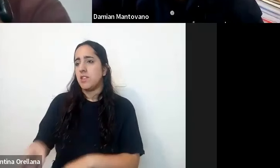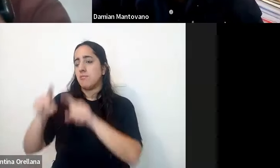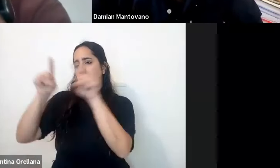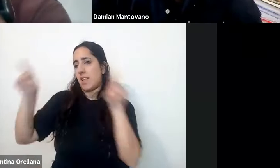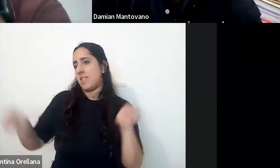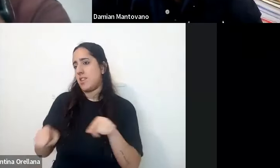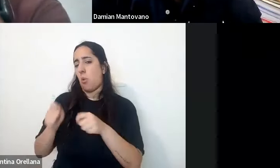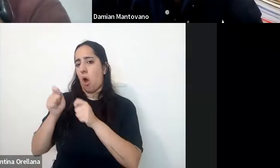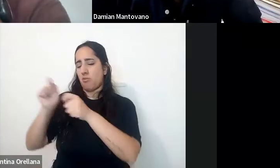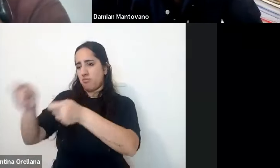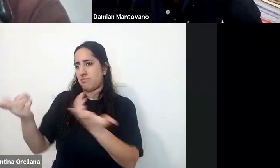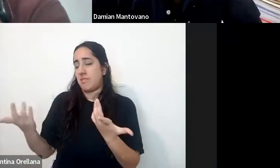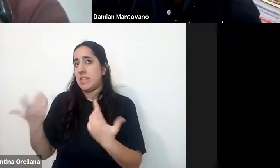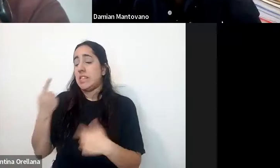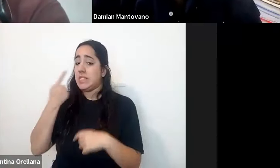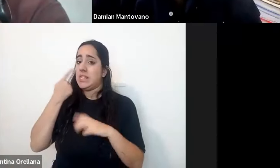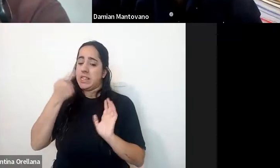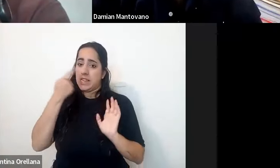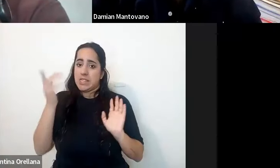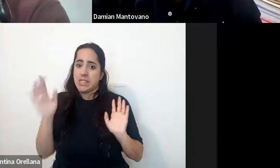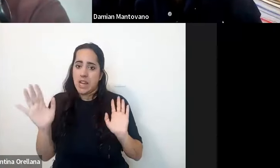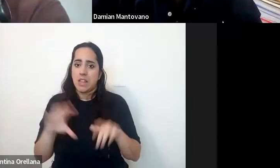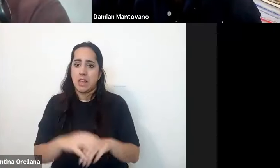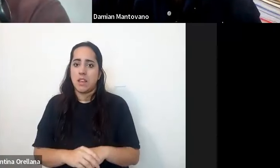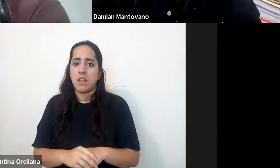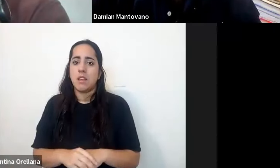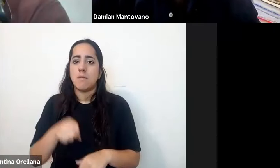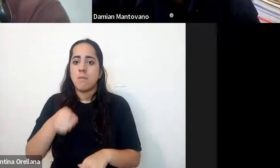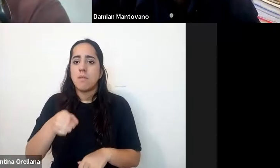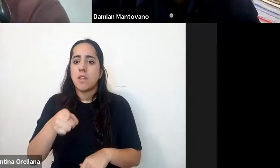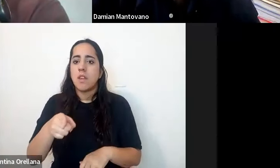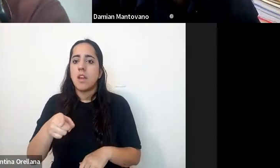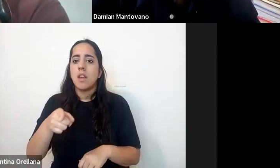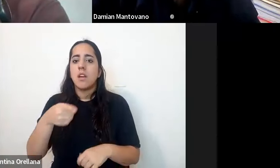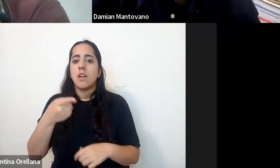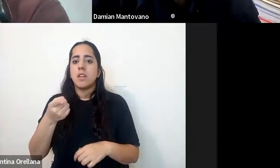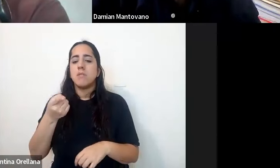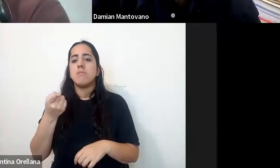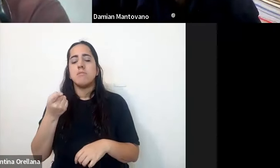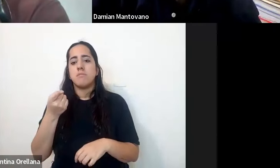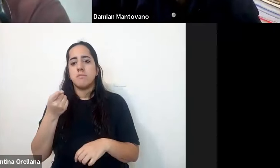interesante pero creo que también lo que sirve y que nos sirvió para pensar en otras instancias es